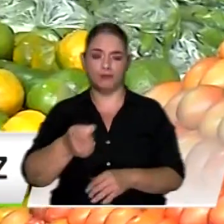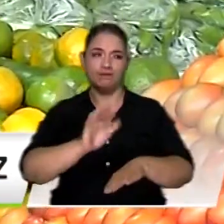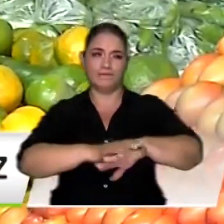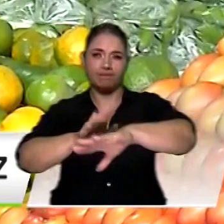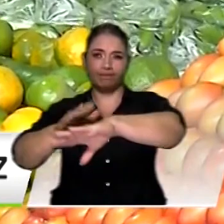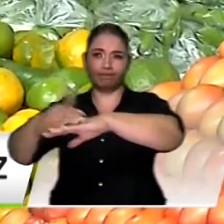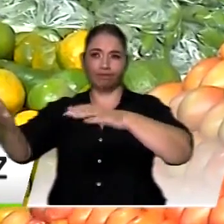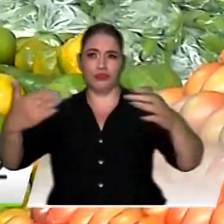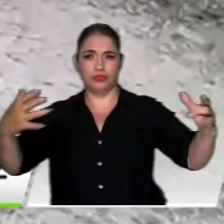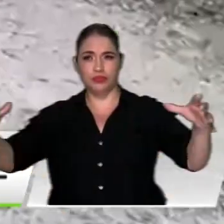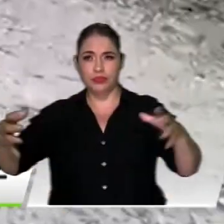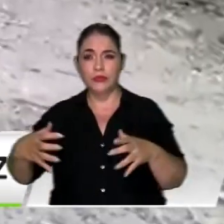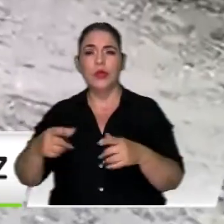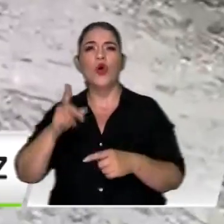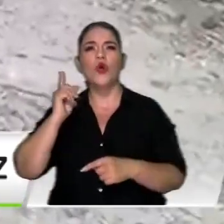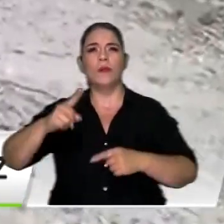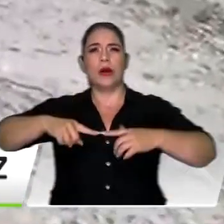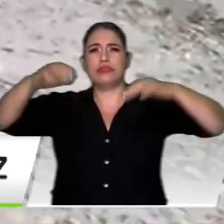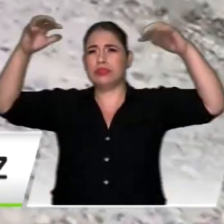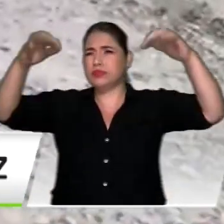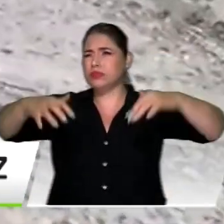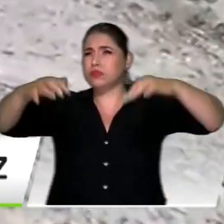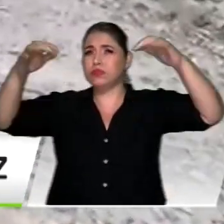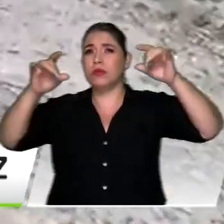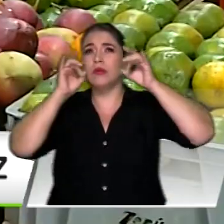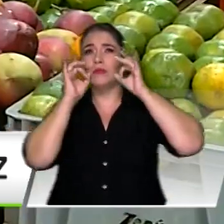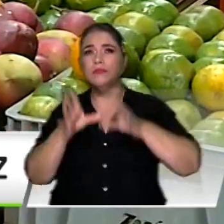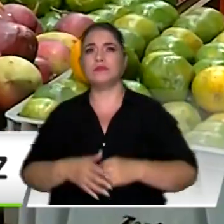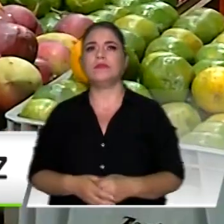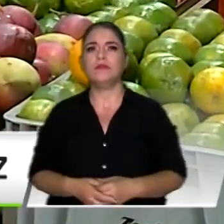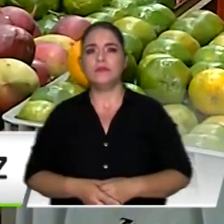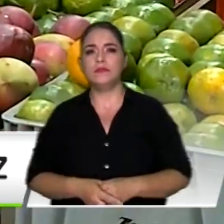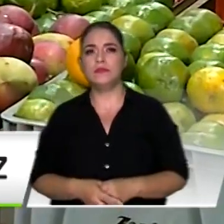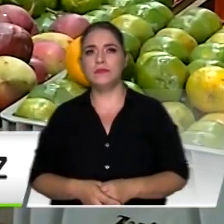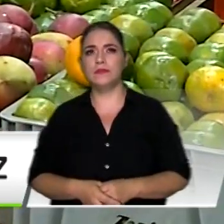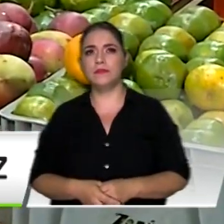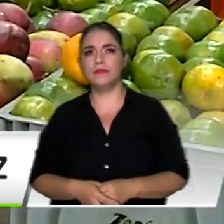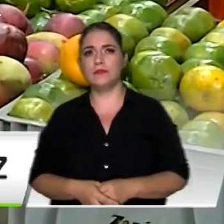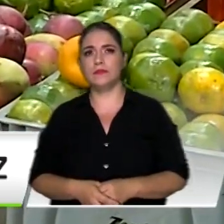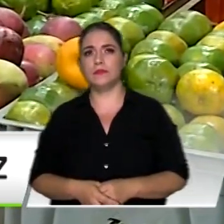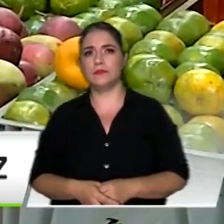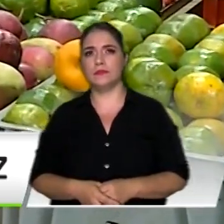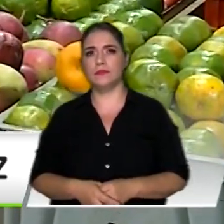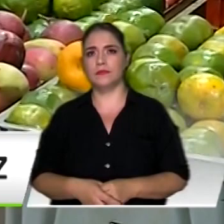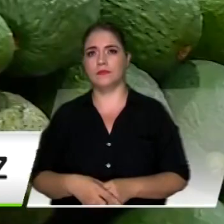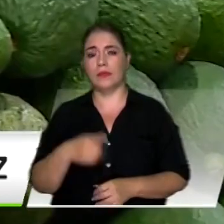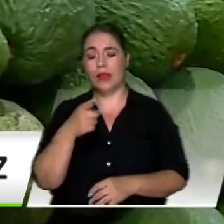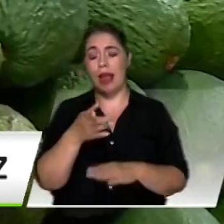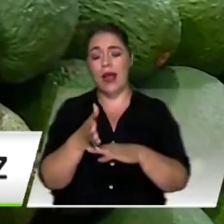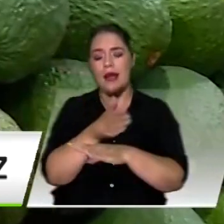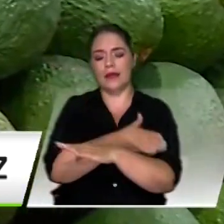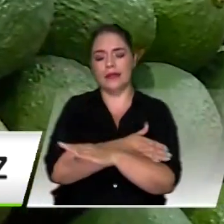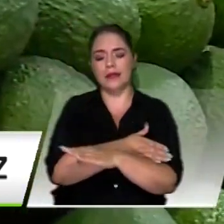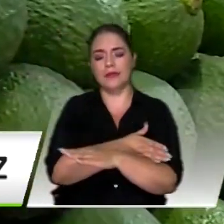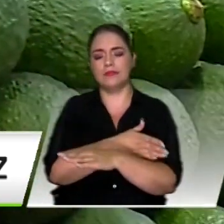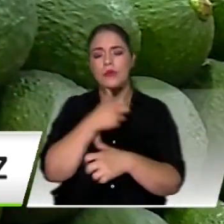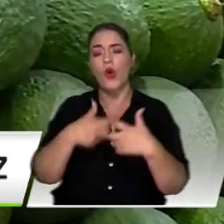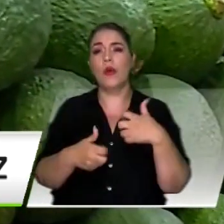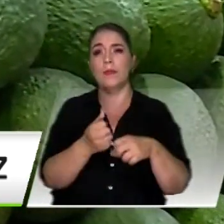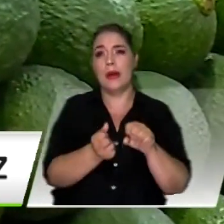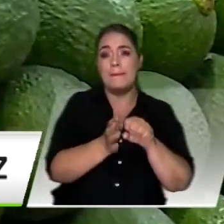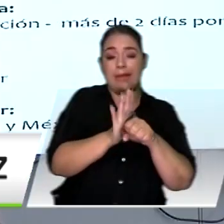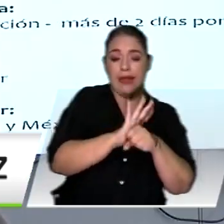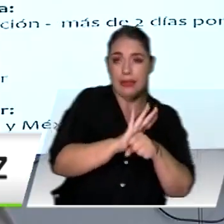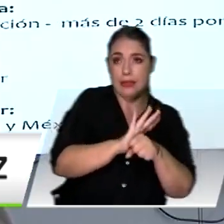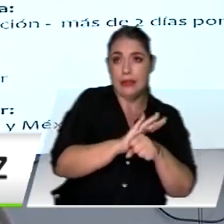si persisten los problemas invernales y viales. Esta iniciativa se usó principalmente para enfrentar las dificultades derivadas de la pandemia de COVID